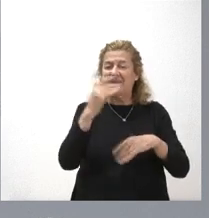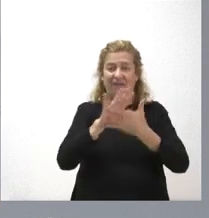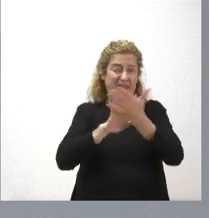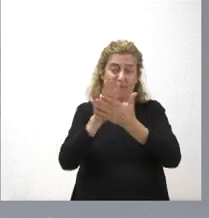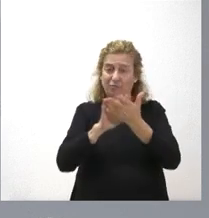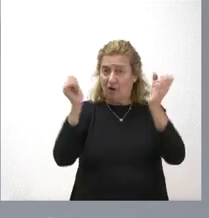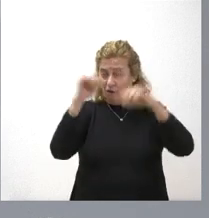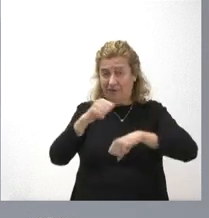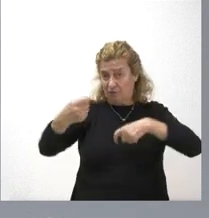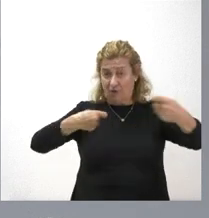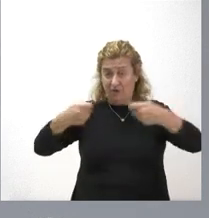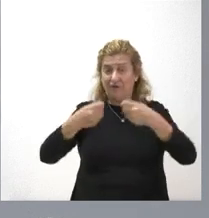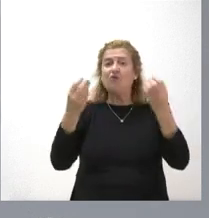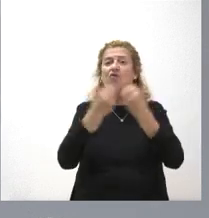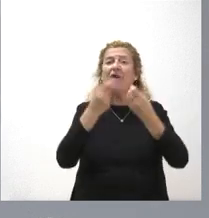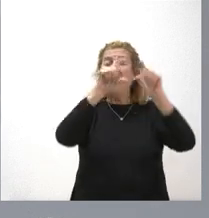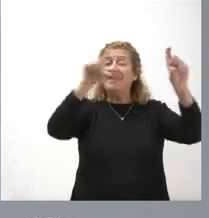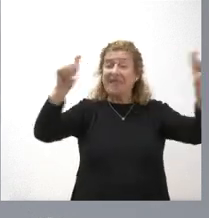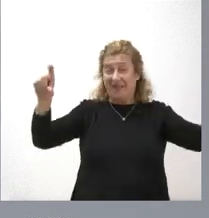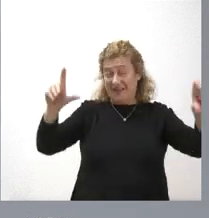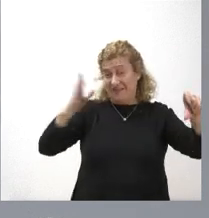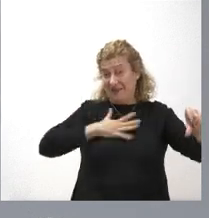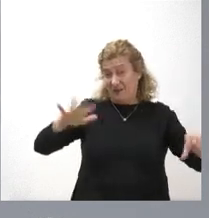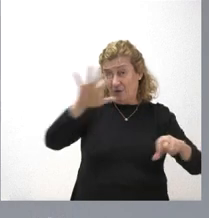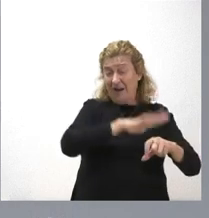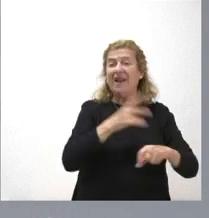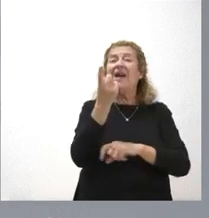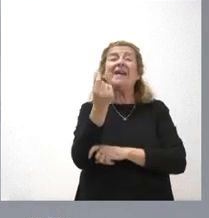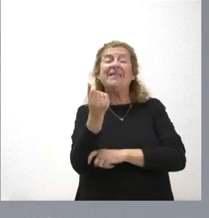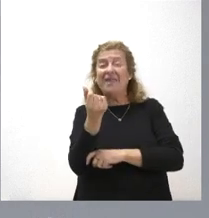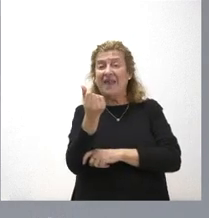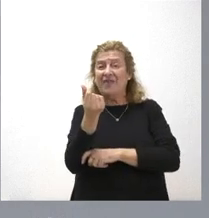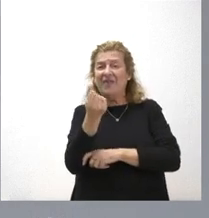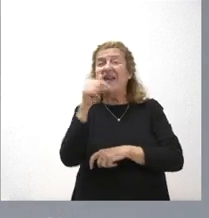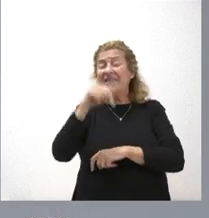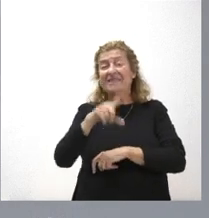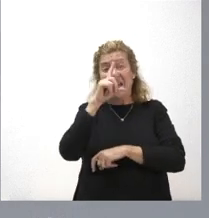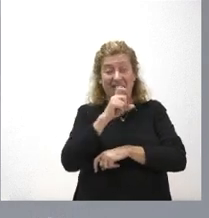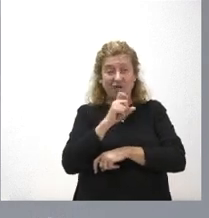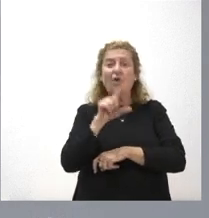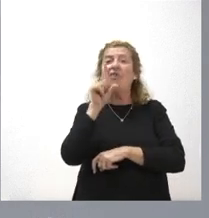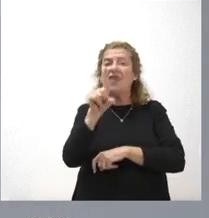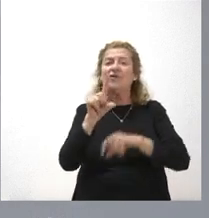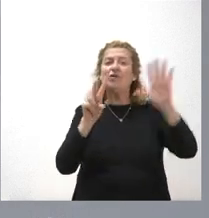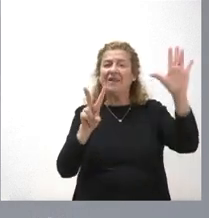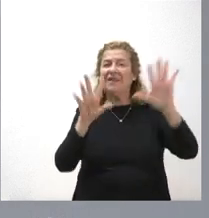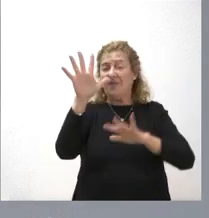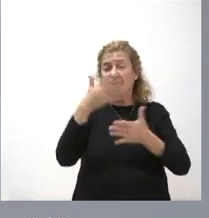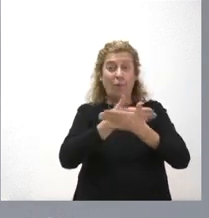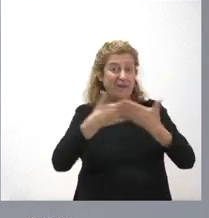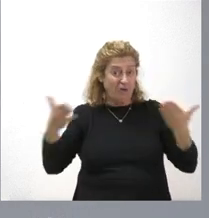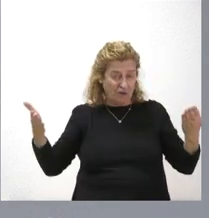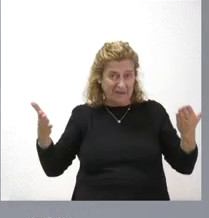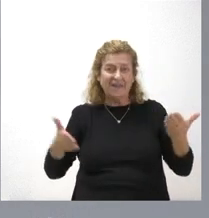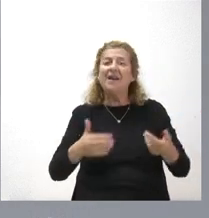negociación que tuvimos con las entidades locales es la cantidad de este año que son 175 millones es algo